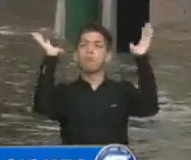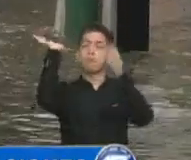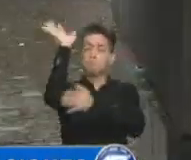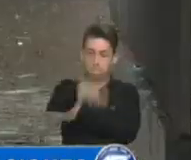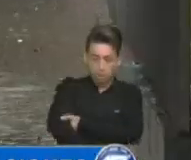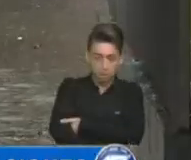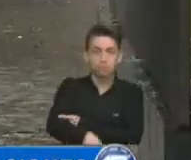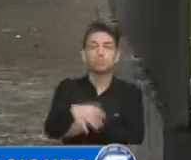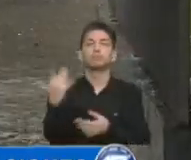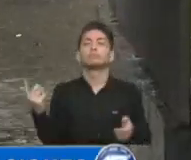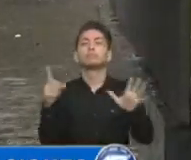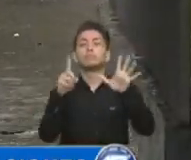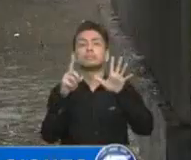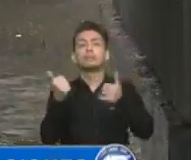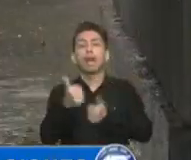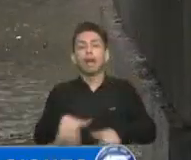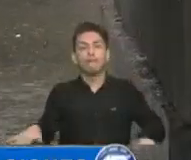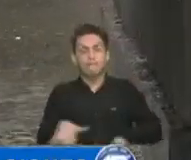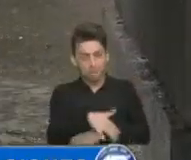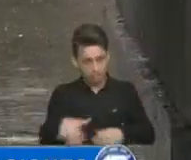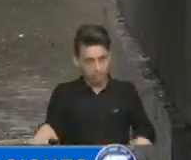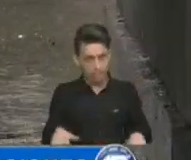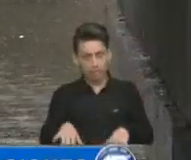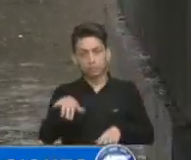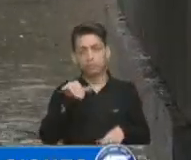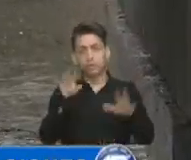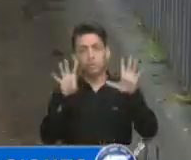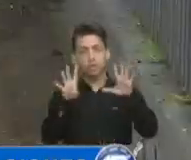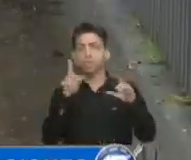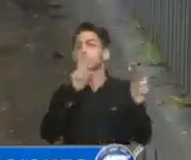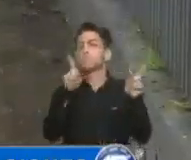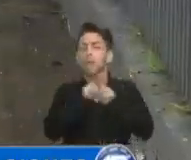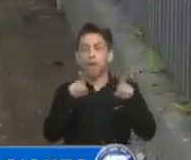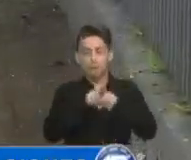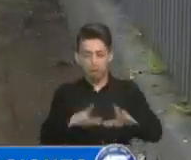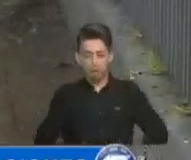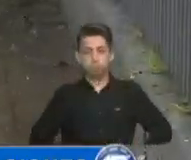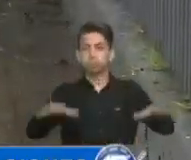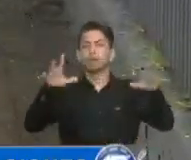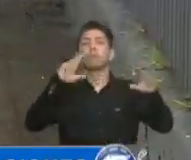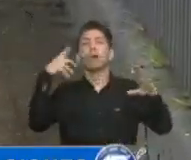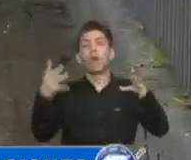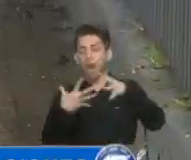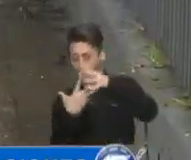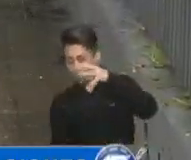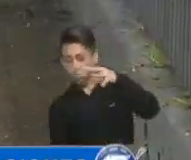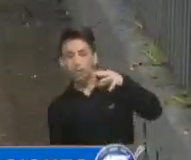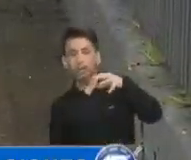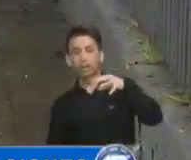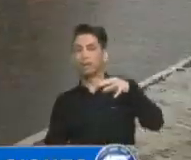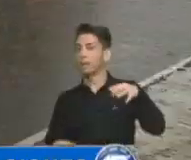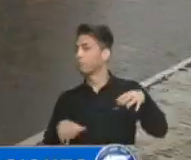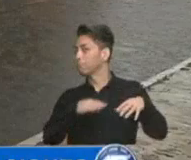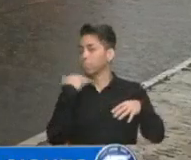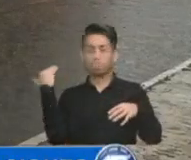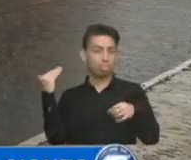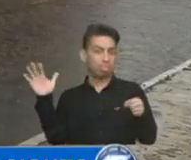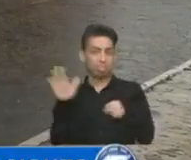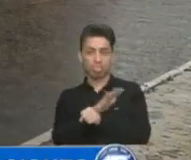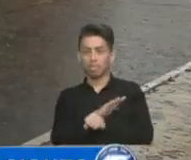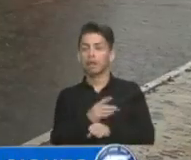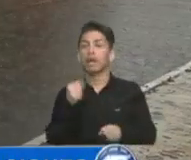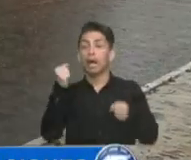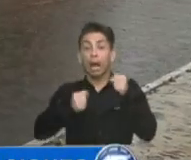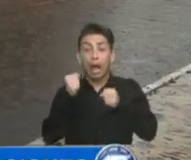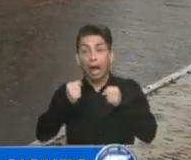entre 11 y 12 calles de la zona 9, se reportó una inundación por el colapso de los tragantes. Automovilistas tuvieron dificultad para circular